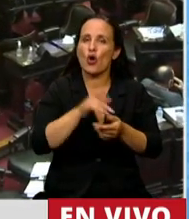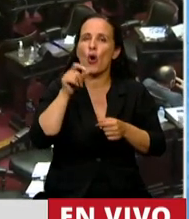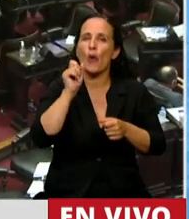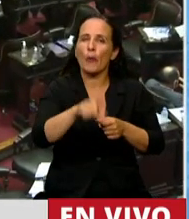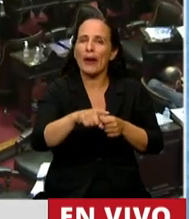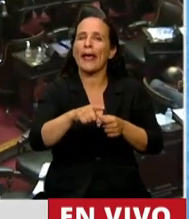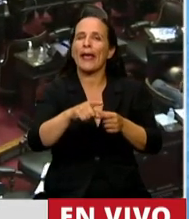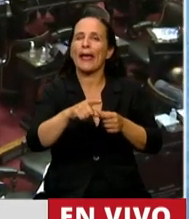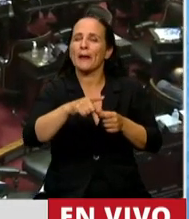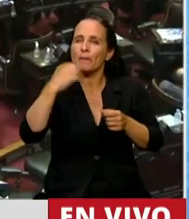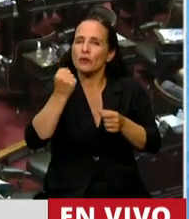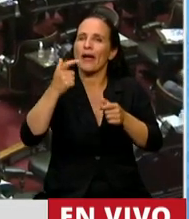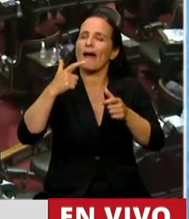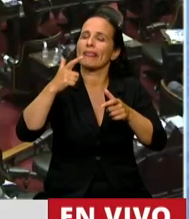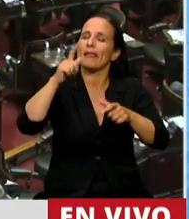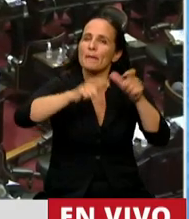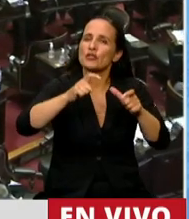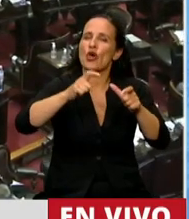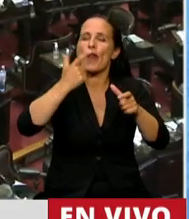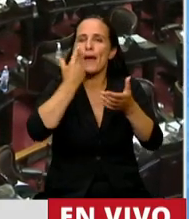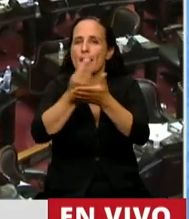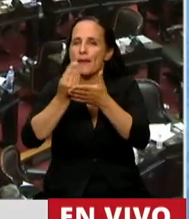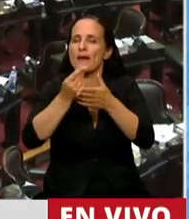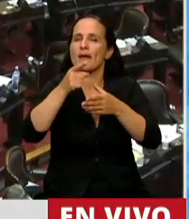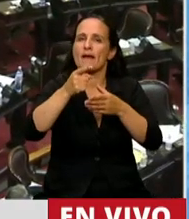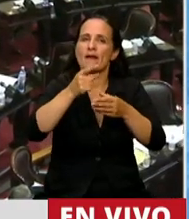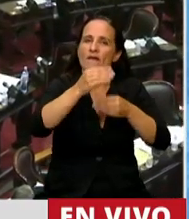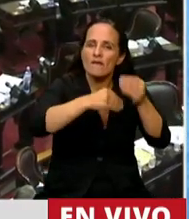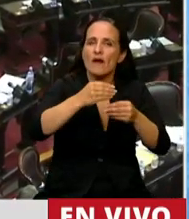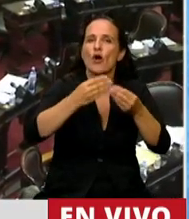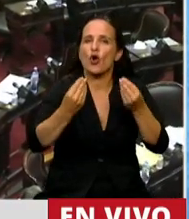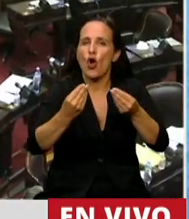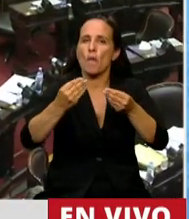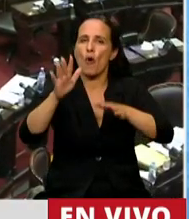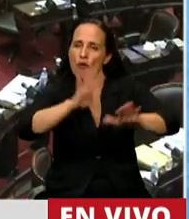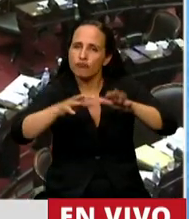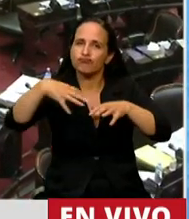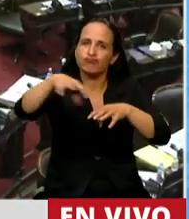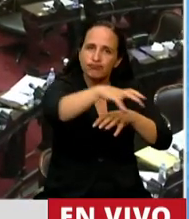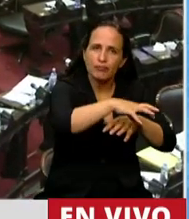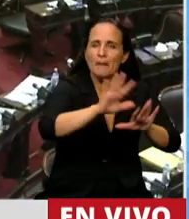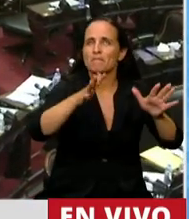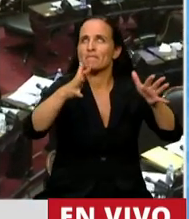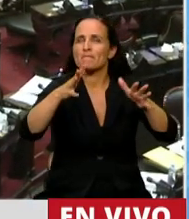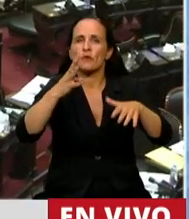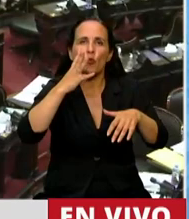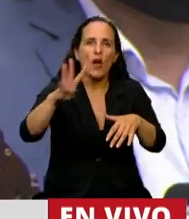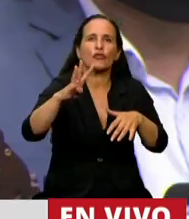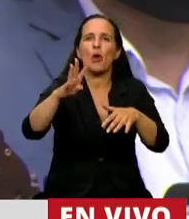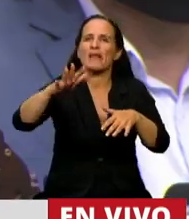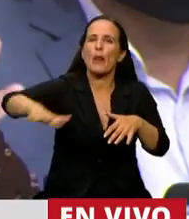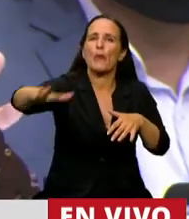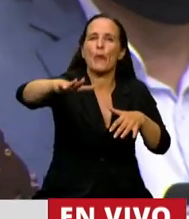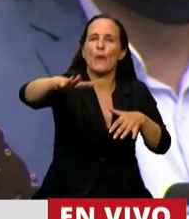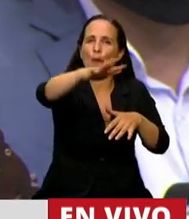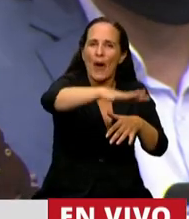para la integración socio urbana de miles y miles de familias distribuidas. De hecho, hay más de 4.000 barrios a